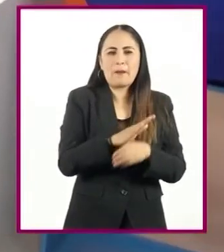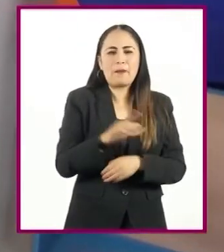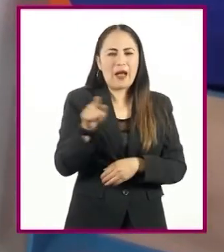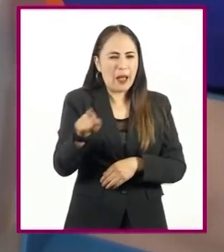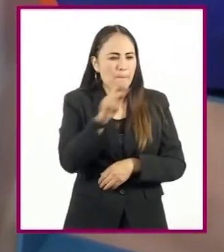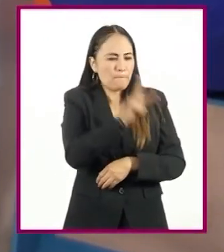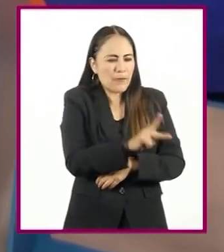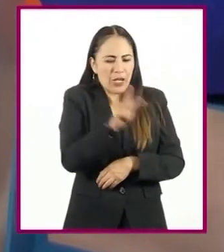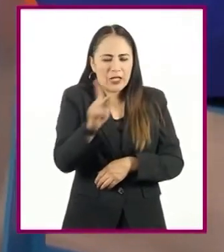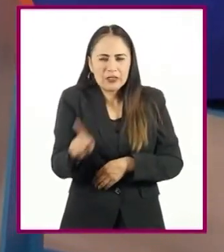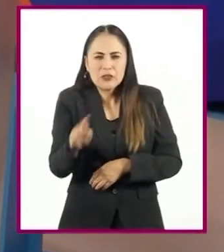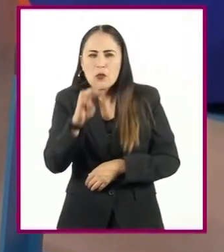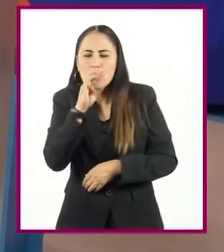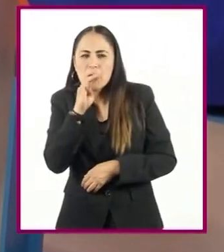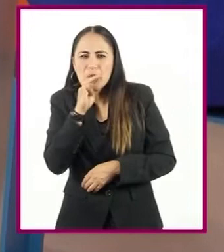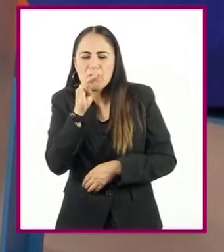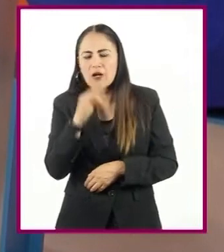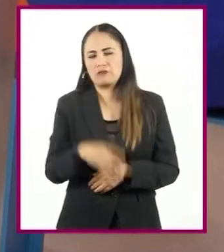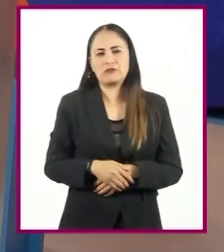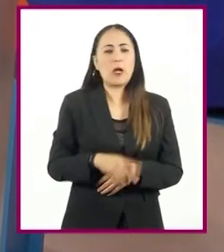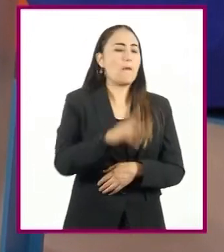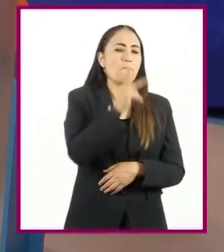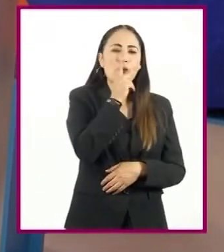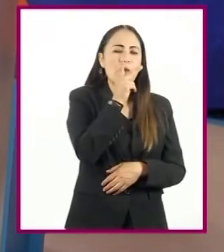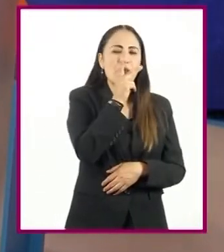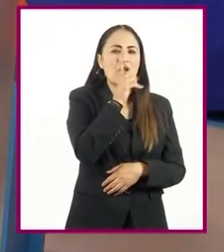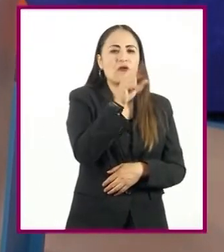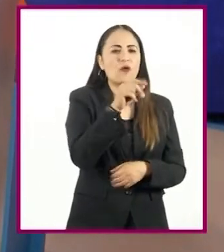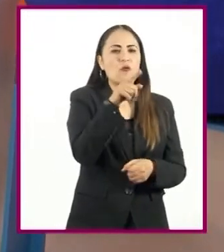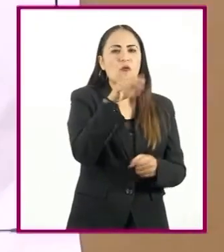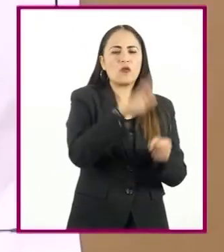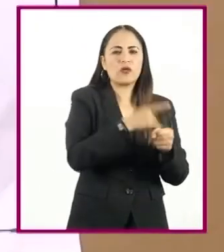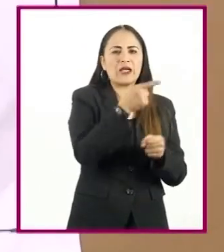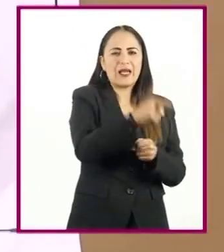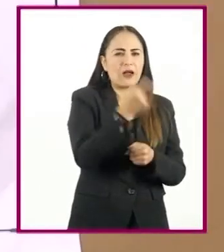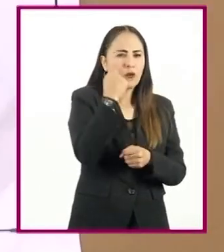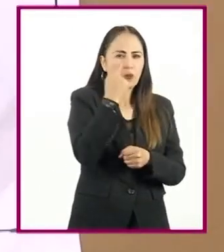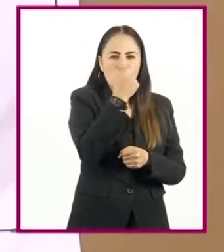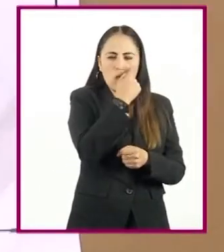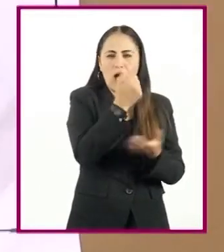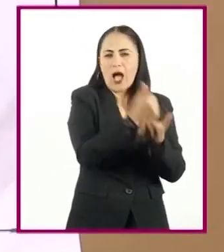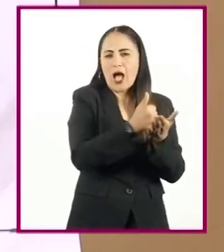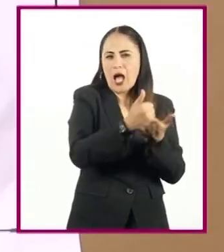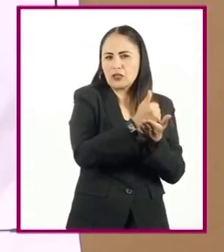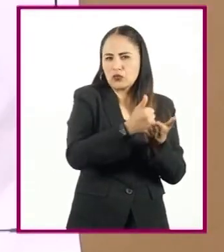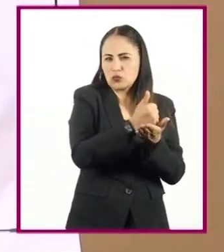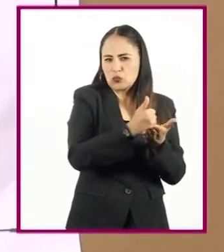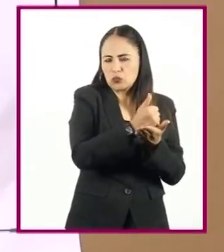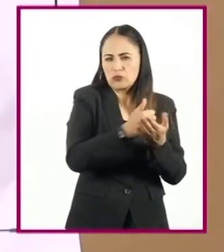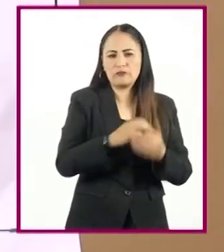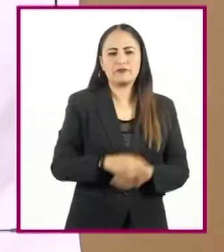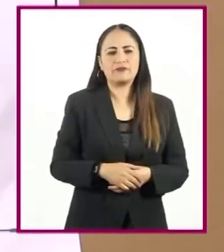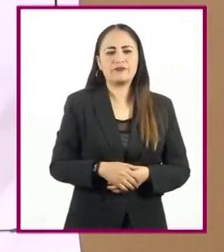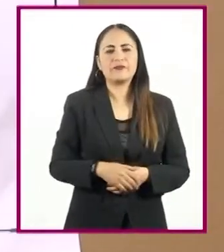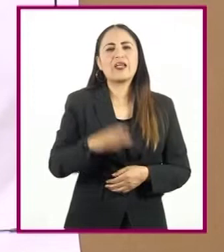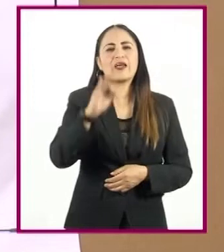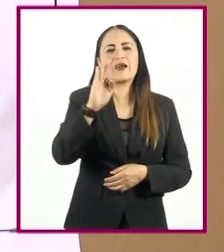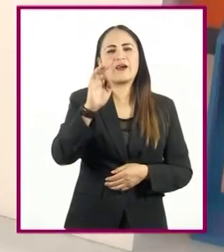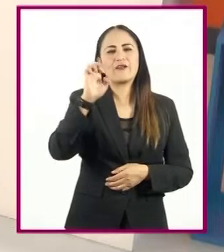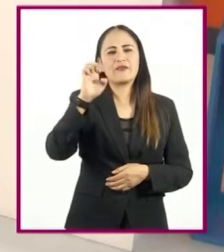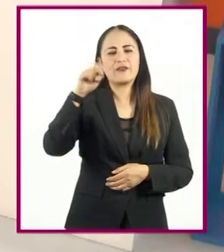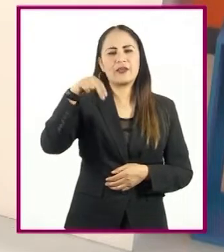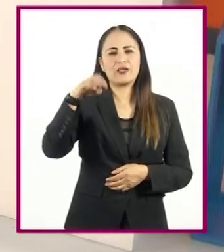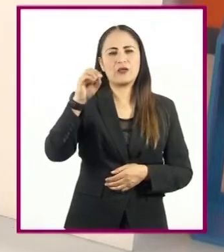a la mamá y no al papá que tiene los ojos color azul. Anotemos el fenotipo del bebé,